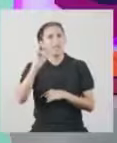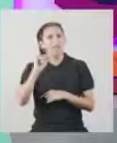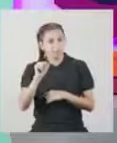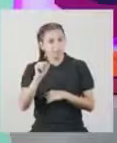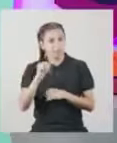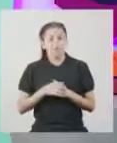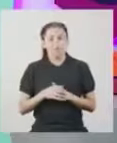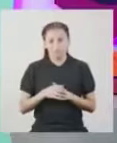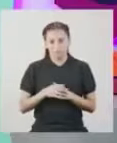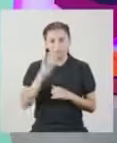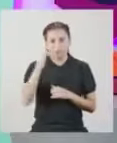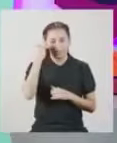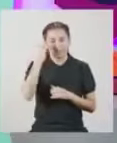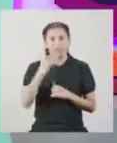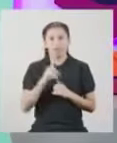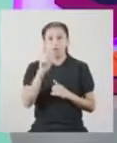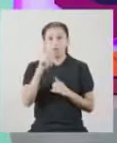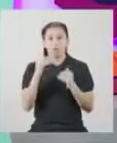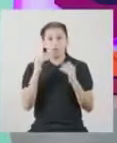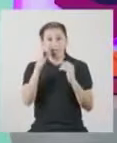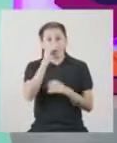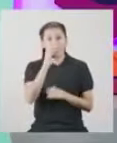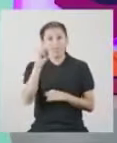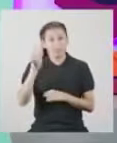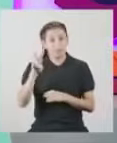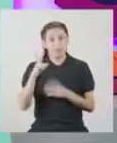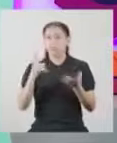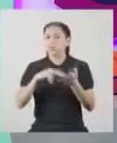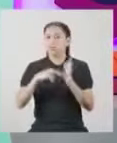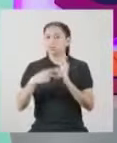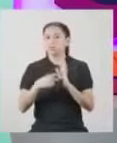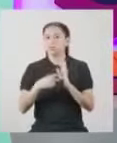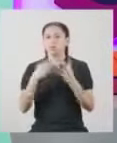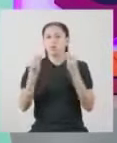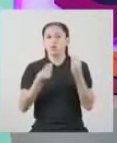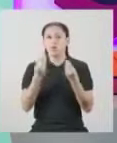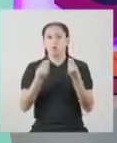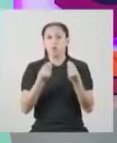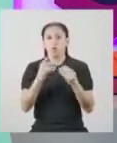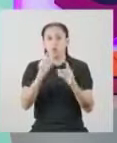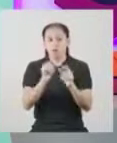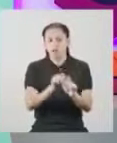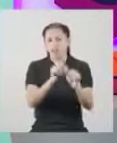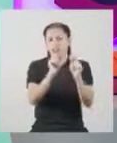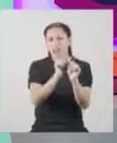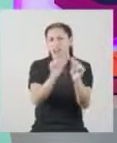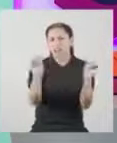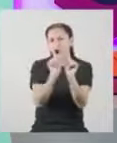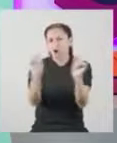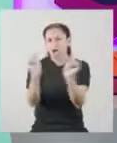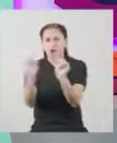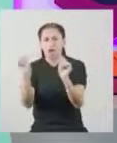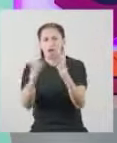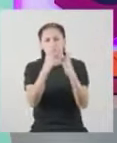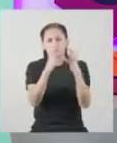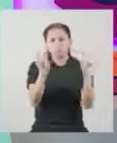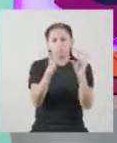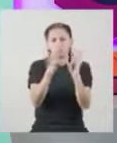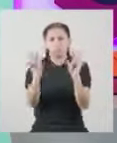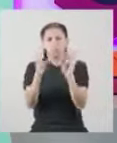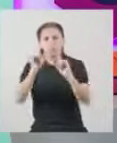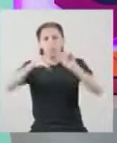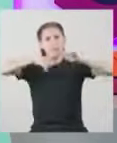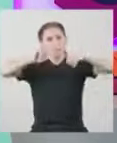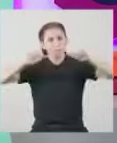Vamos con la hipótesis. La desviación media nos permite saber qué tan lejos en promedio están todos los valores